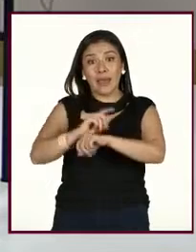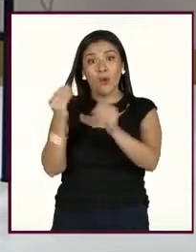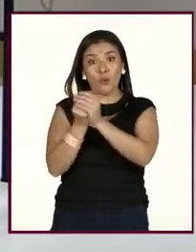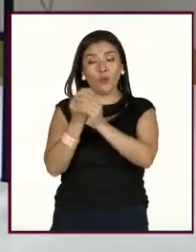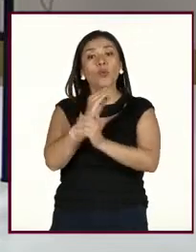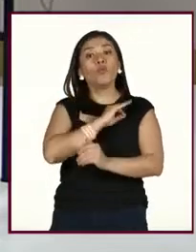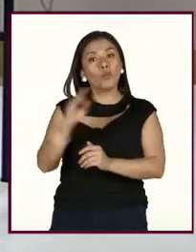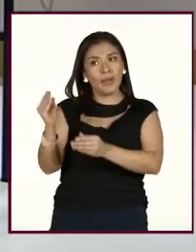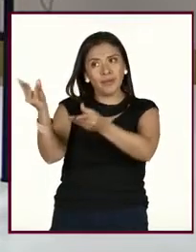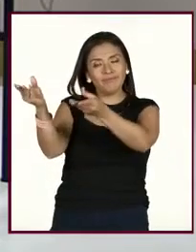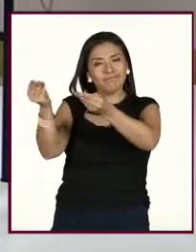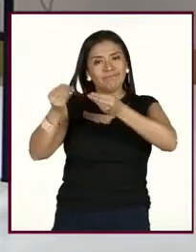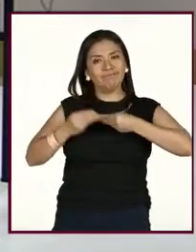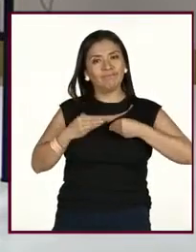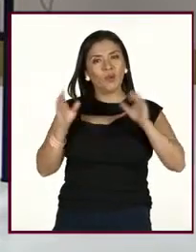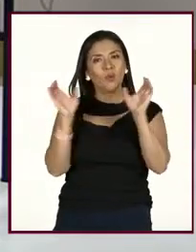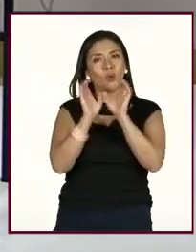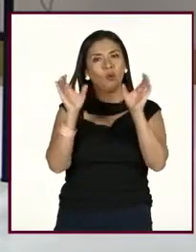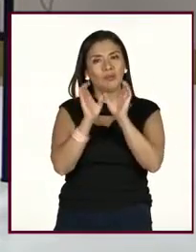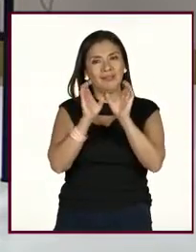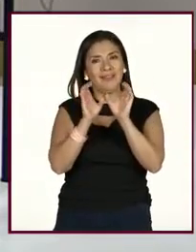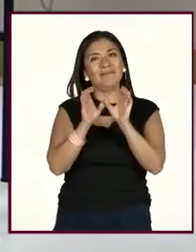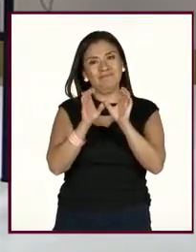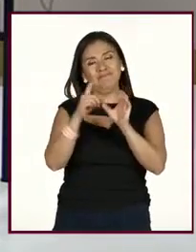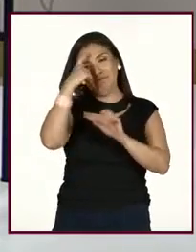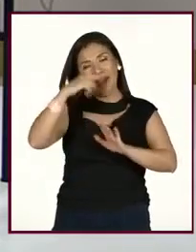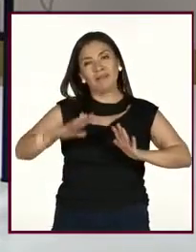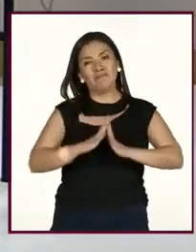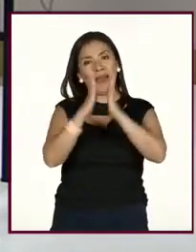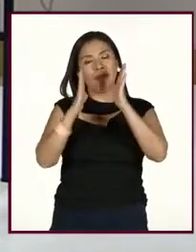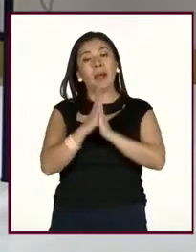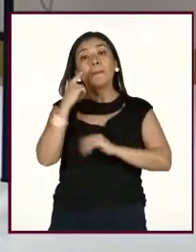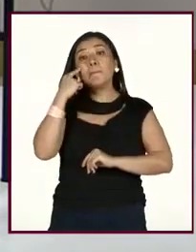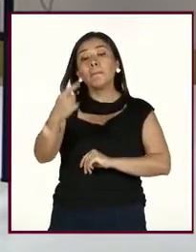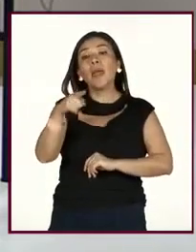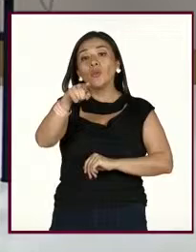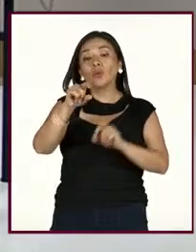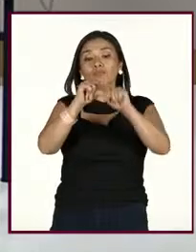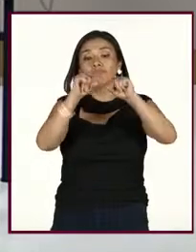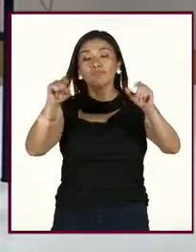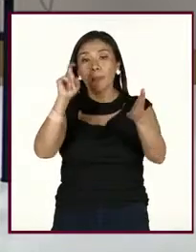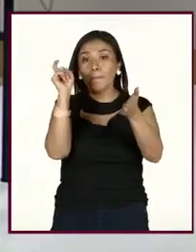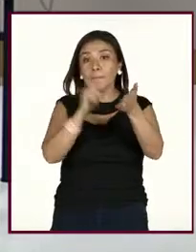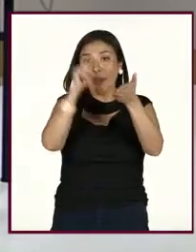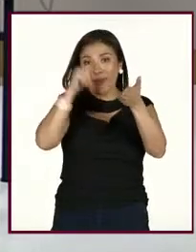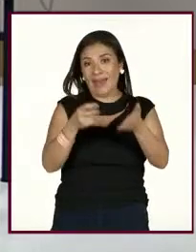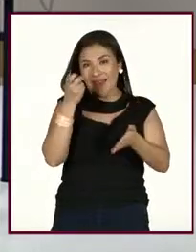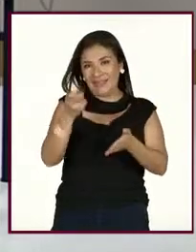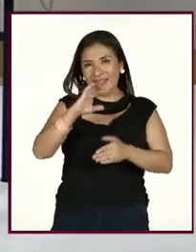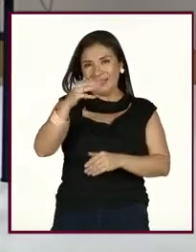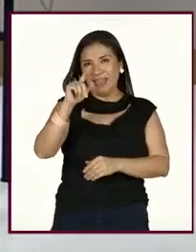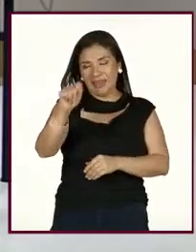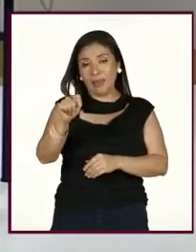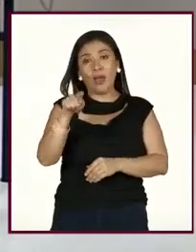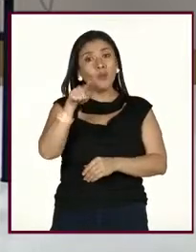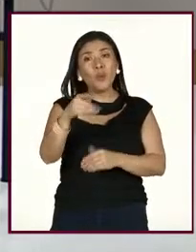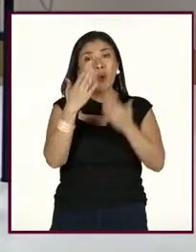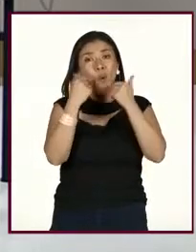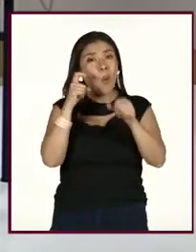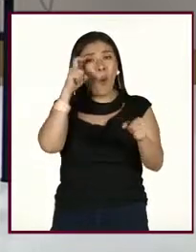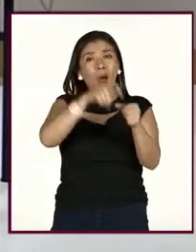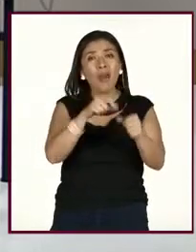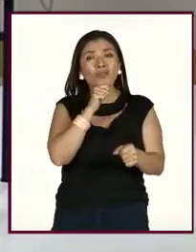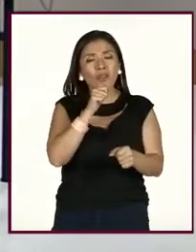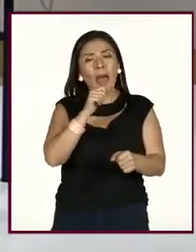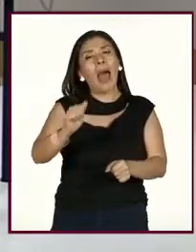pueden obtener una constancia de participación, hay que entrar al enlace que aparece en el chat de comentarios, y si no tienen cuenta,